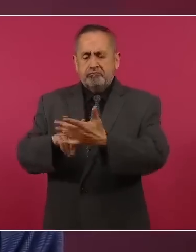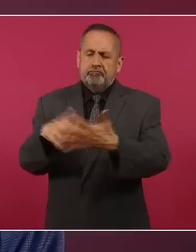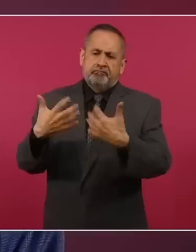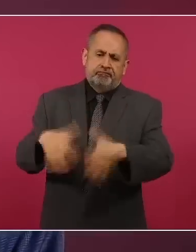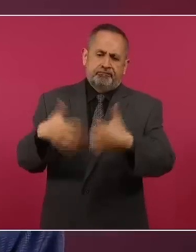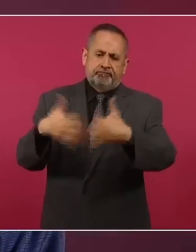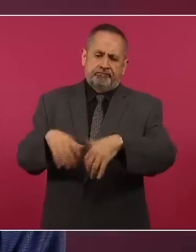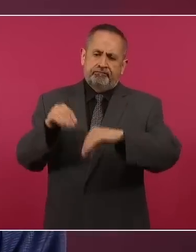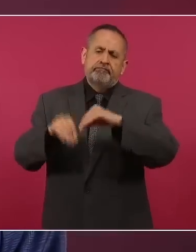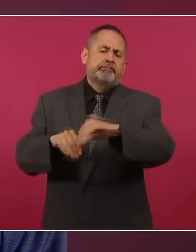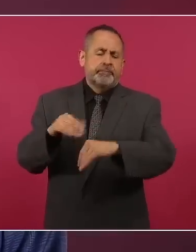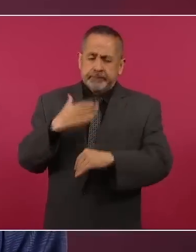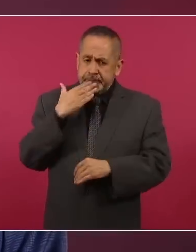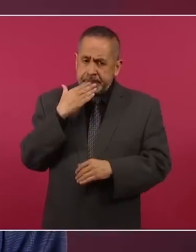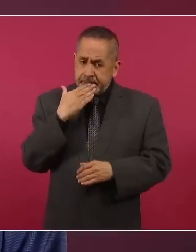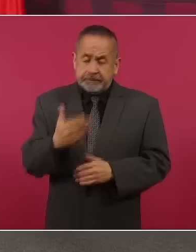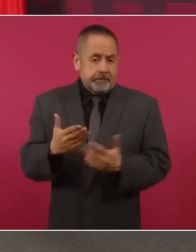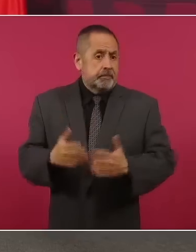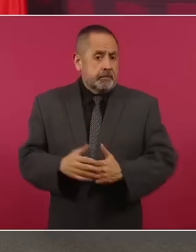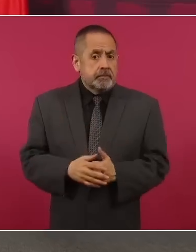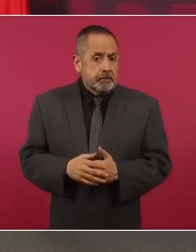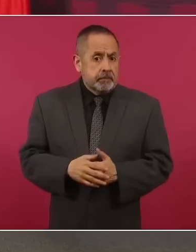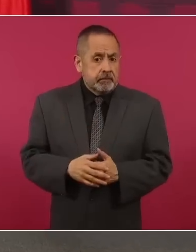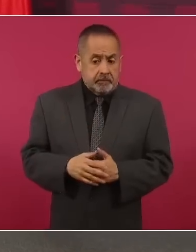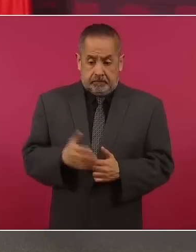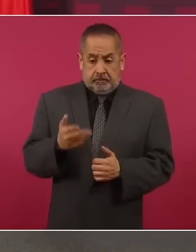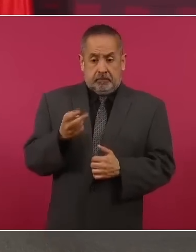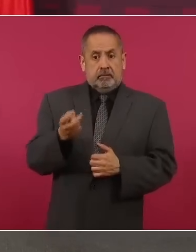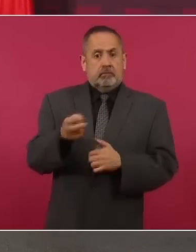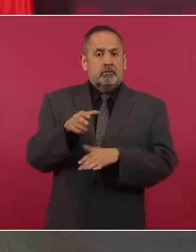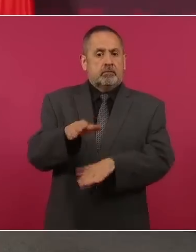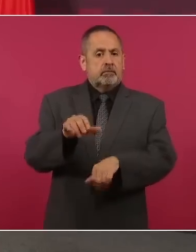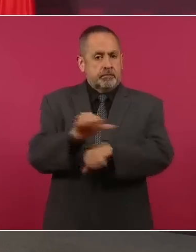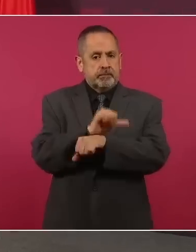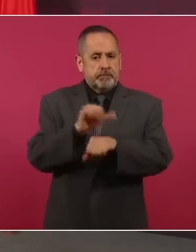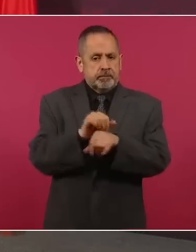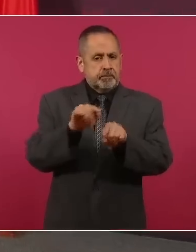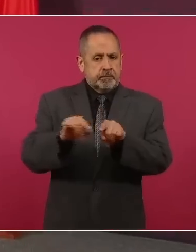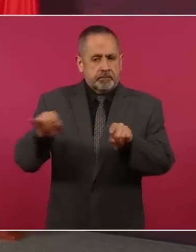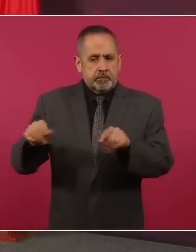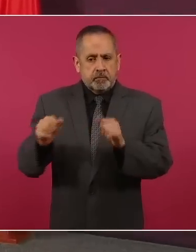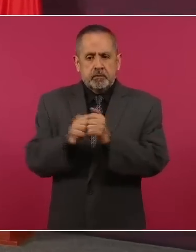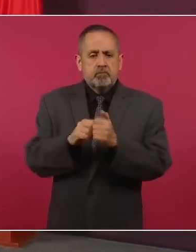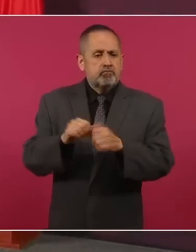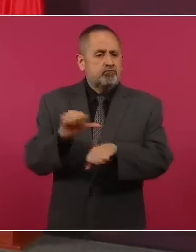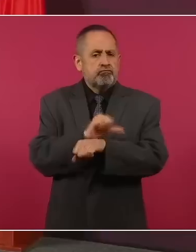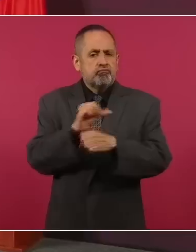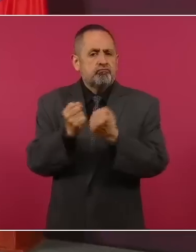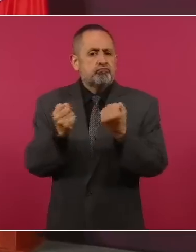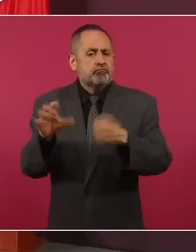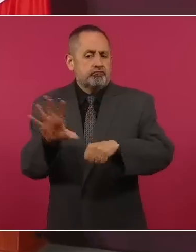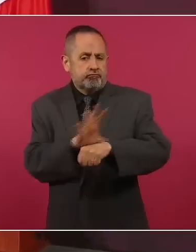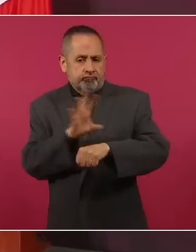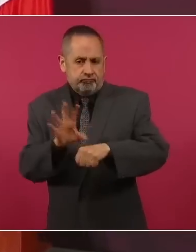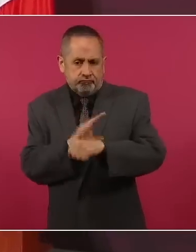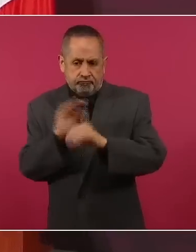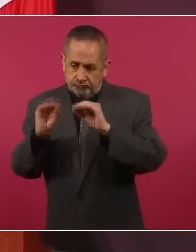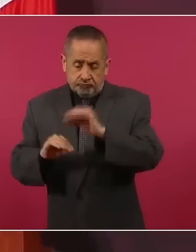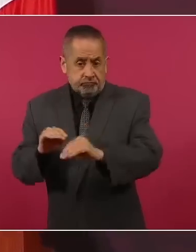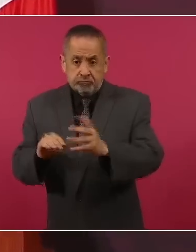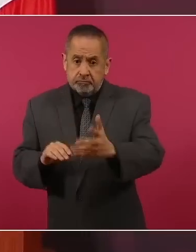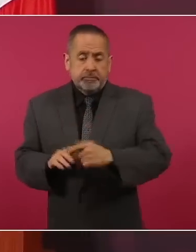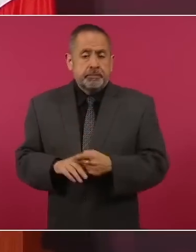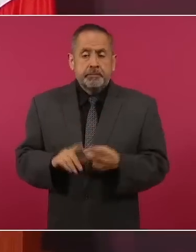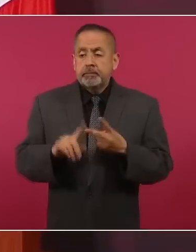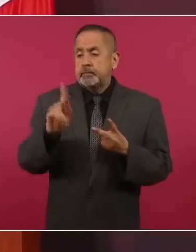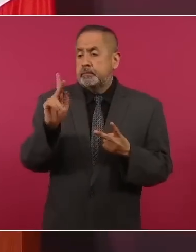industria, en este caso de la industria automotriz con carros eléctricos. Está el Plan